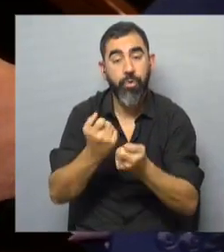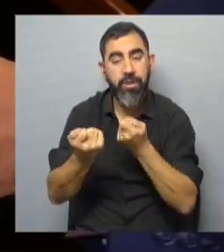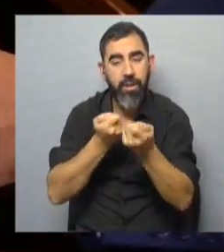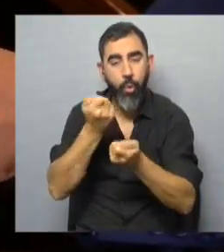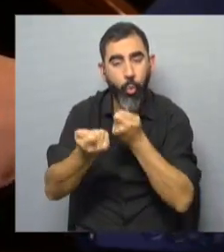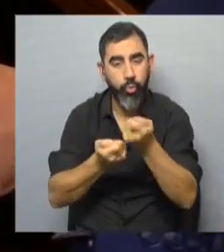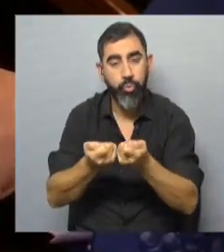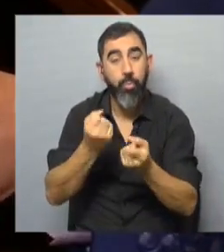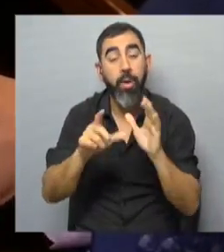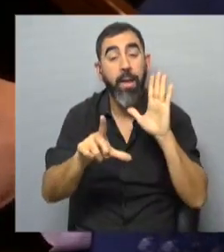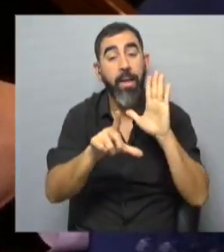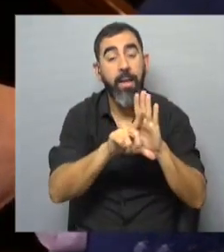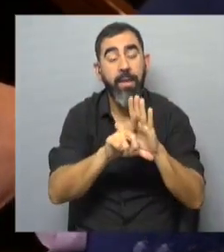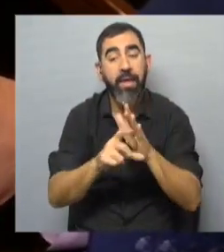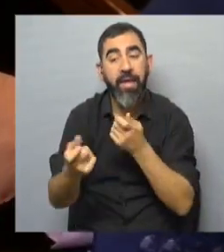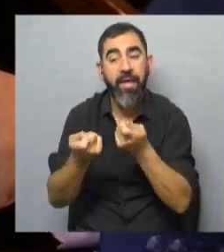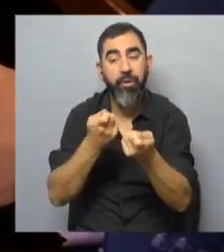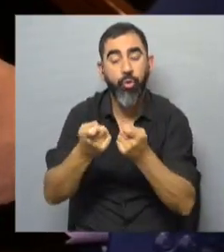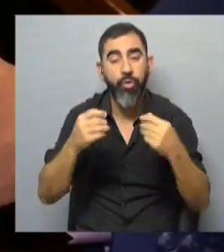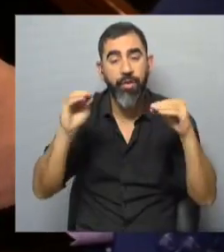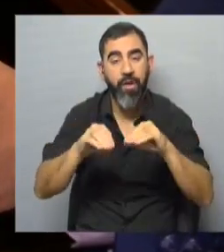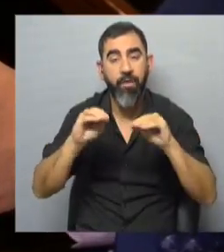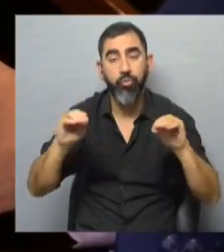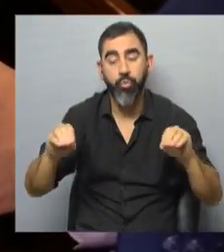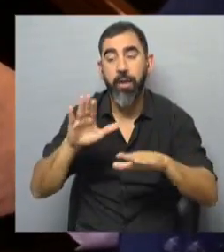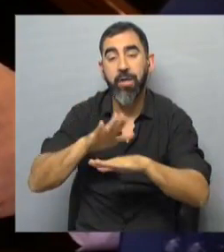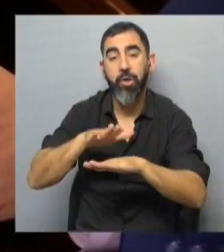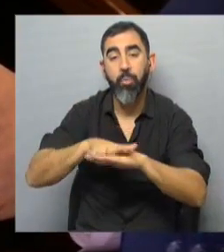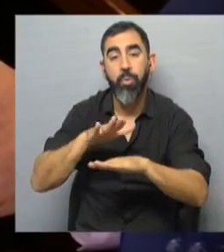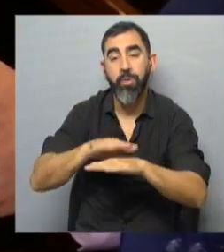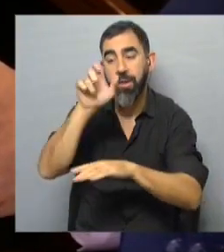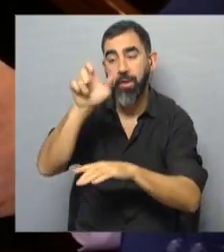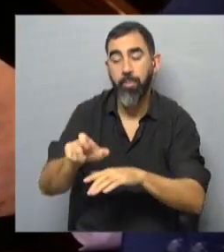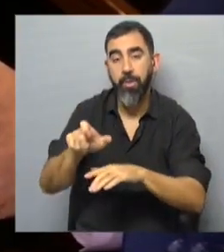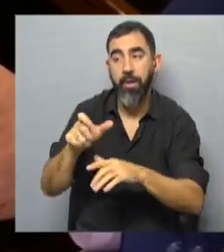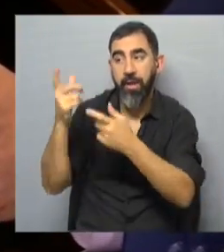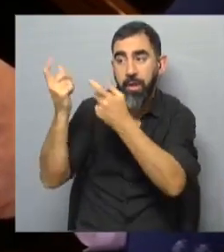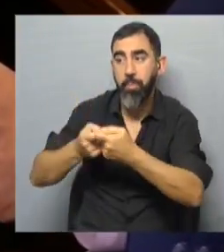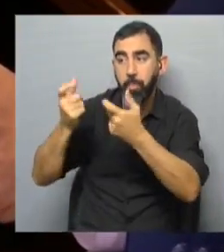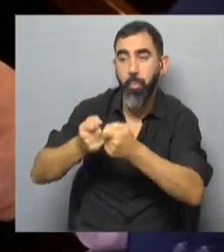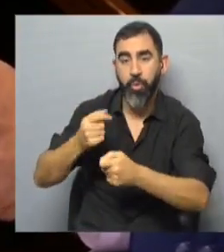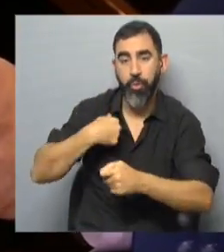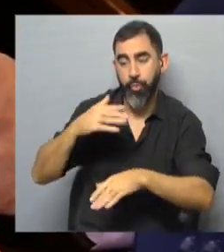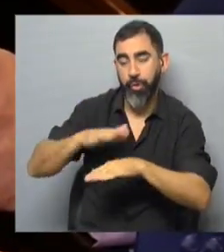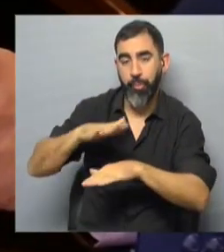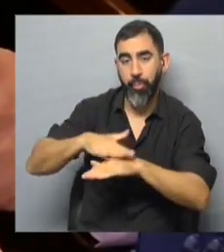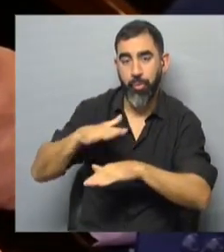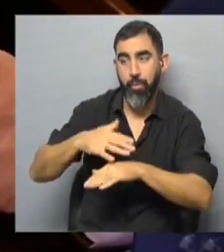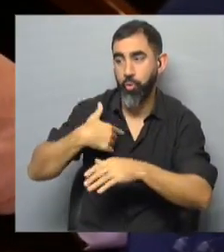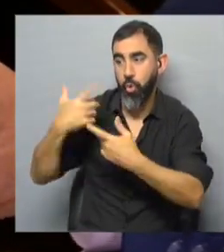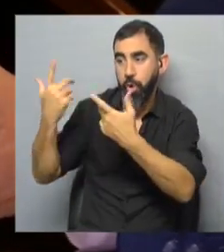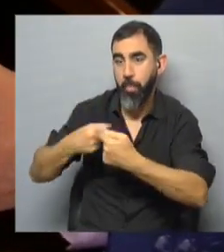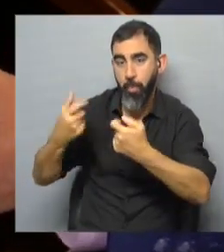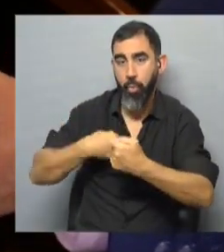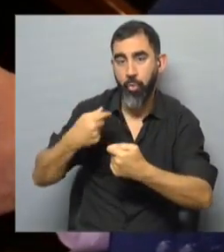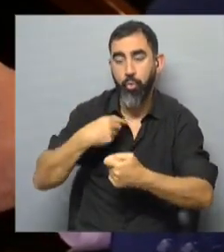porque desde la ley de gestión de residuos la responsabilidad es de quien mete el producto en el mercado. Es decir, quien lo importa, quien lo